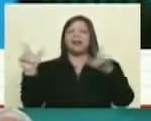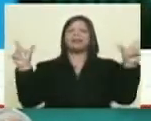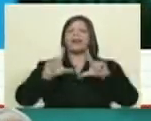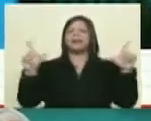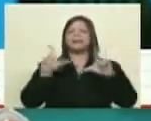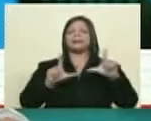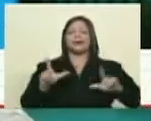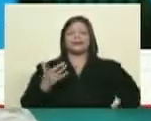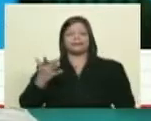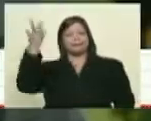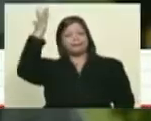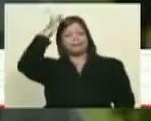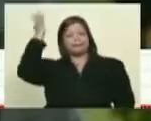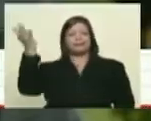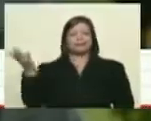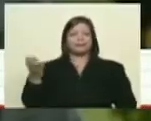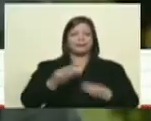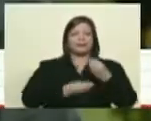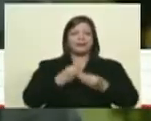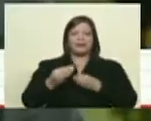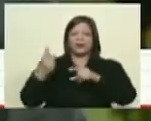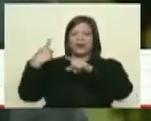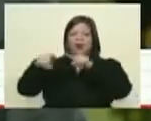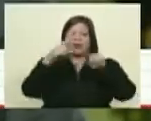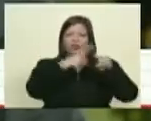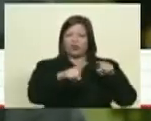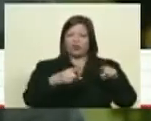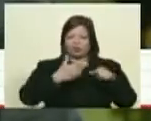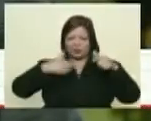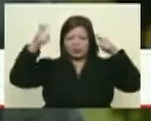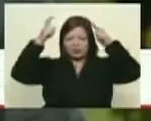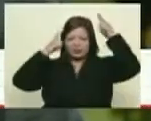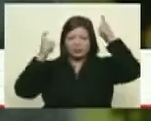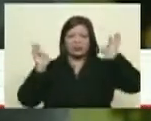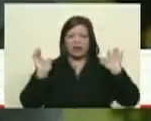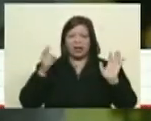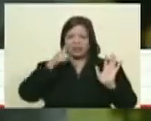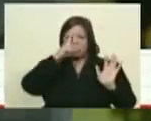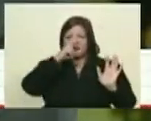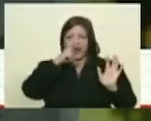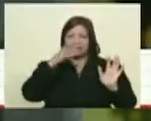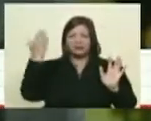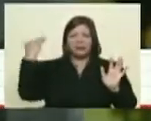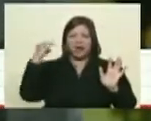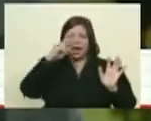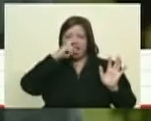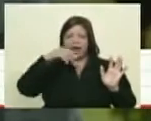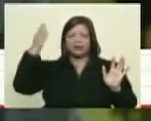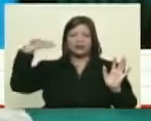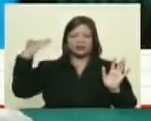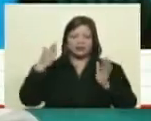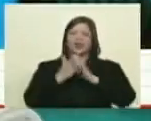pero realmente ya lo había hecho a Manpur con el presidente Chávez así unos años atrás o sea que encima no fue ni original